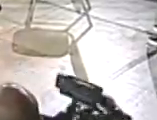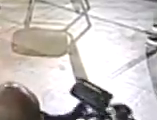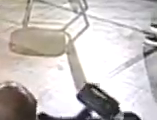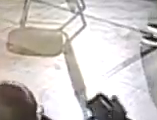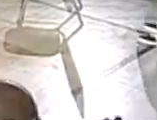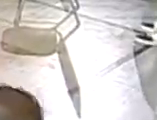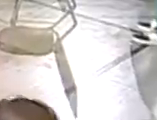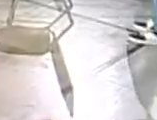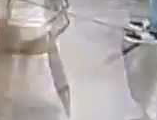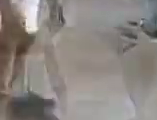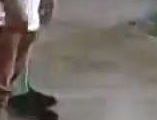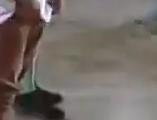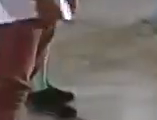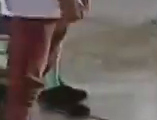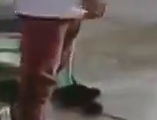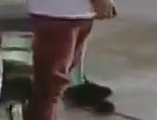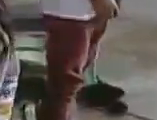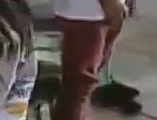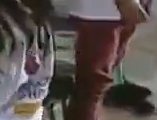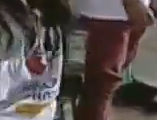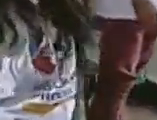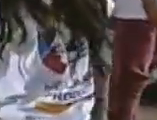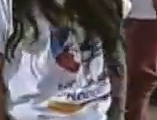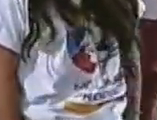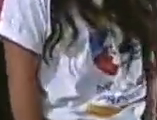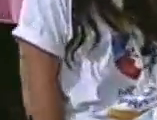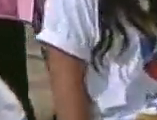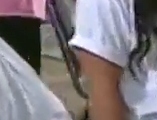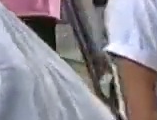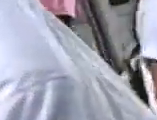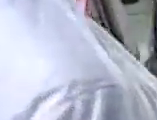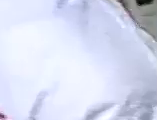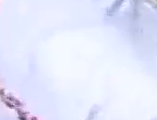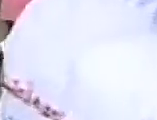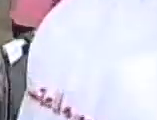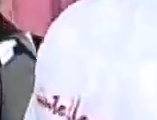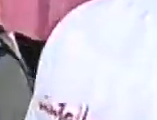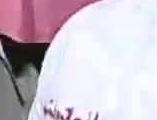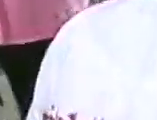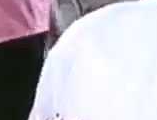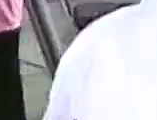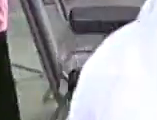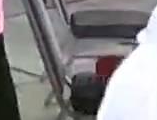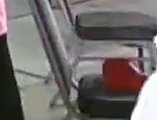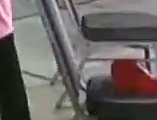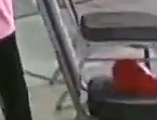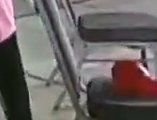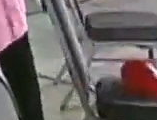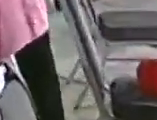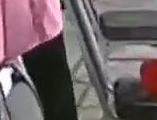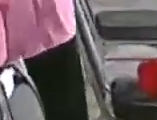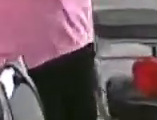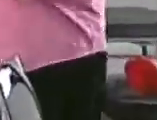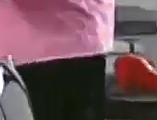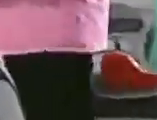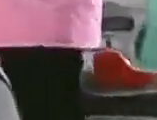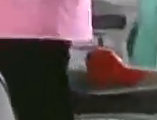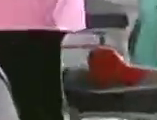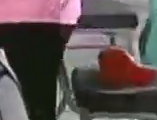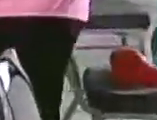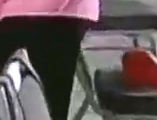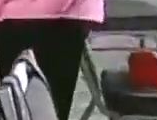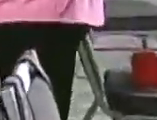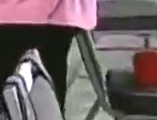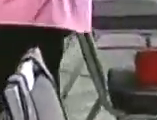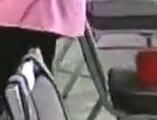ingresado a la misión Sucre en este combate permanente por la calidad educativa, gratuita,